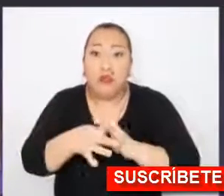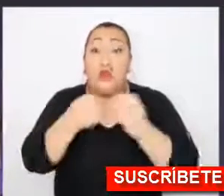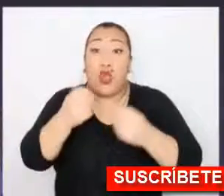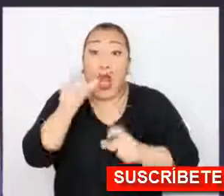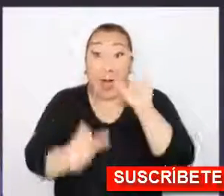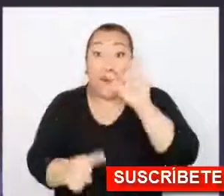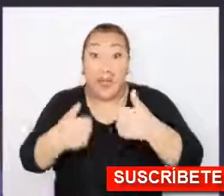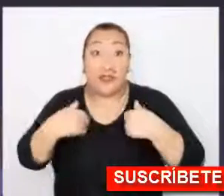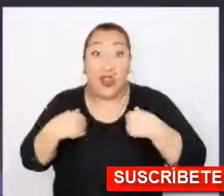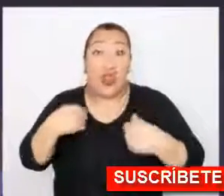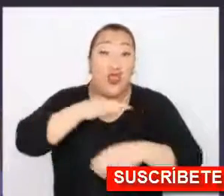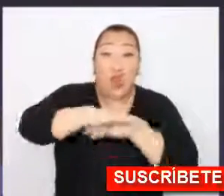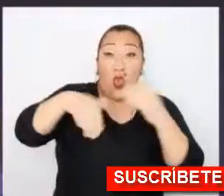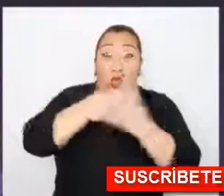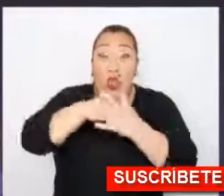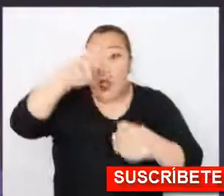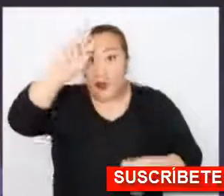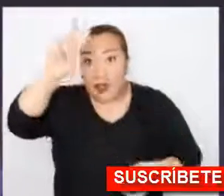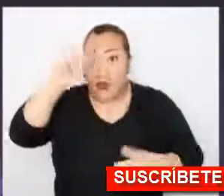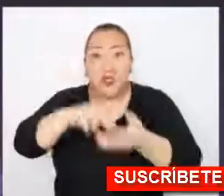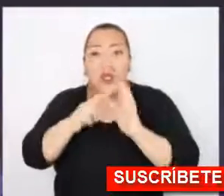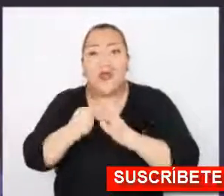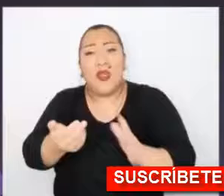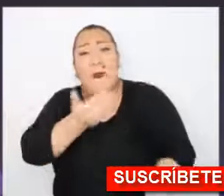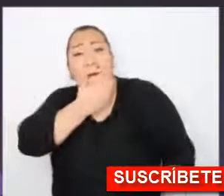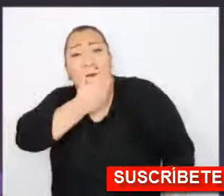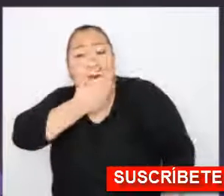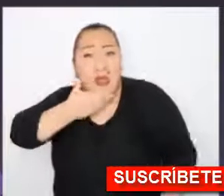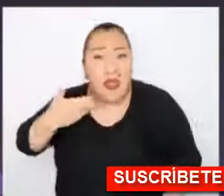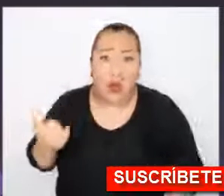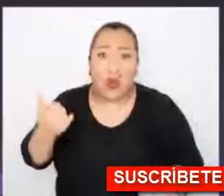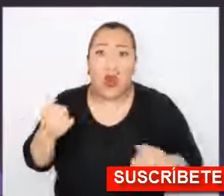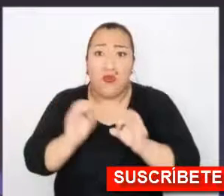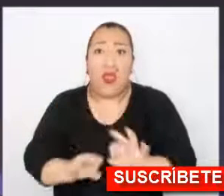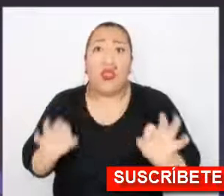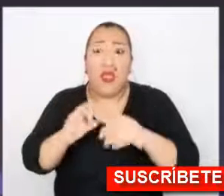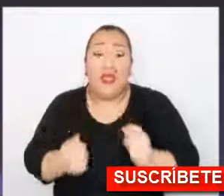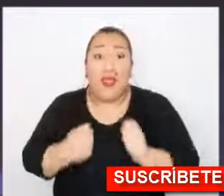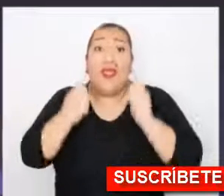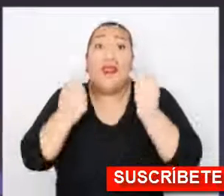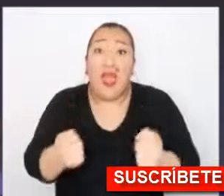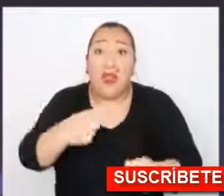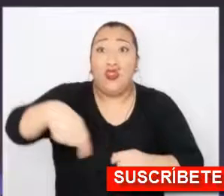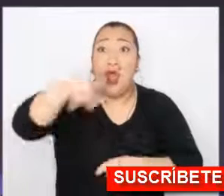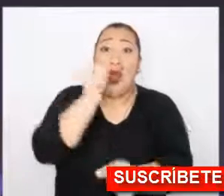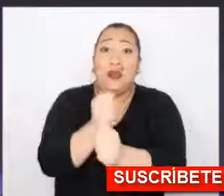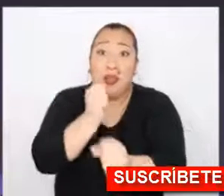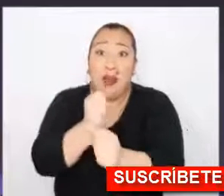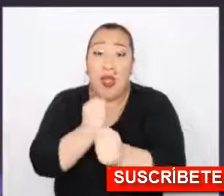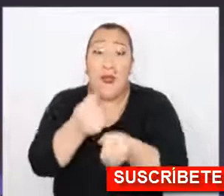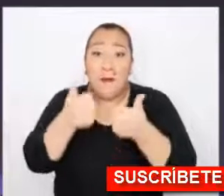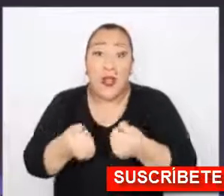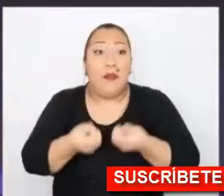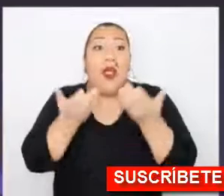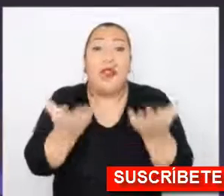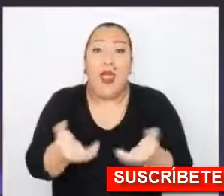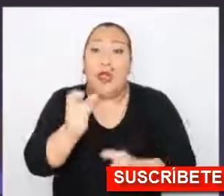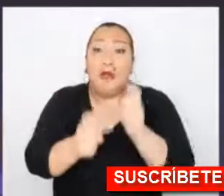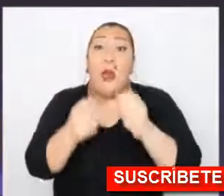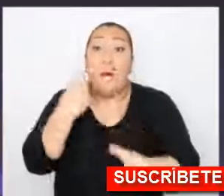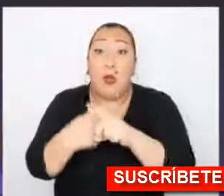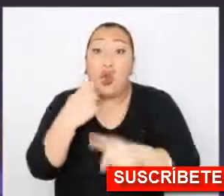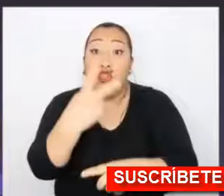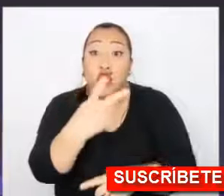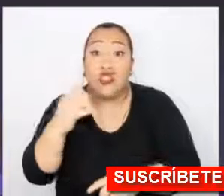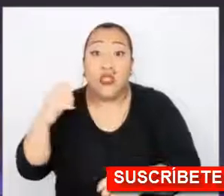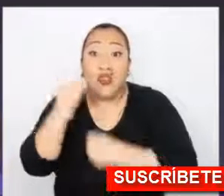para con la ciudadanía, para con el país. Es el mejor legado que podría andar en el